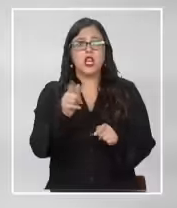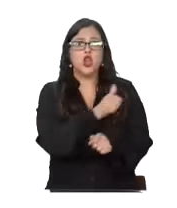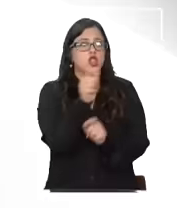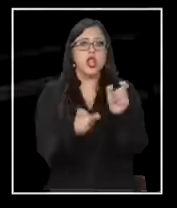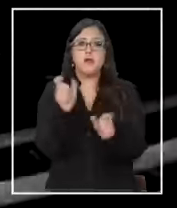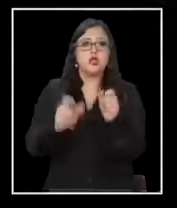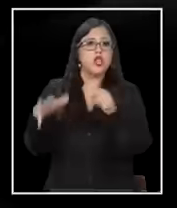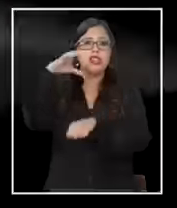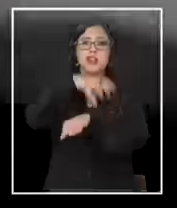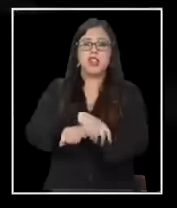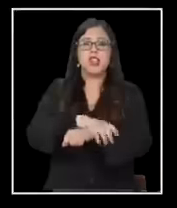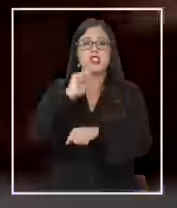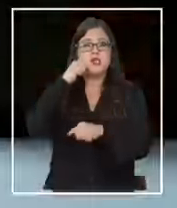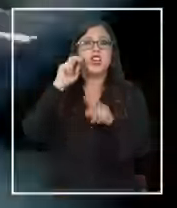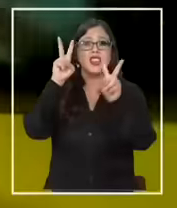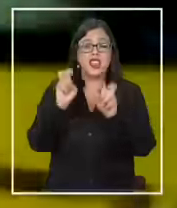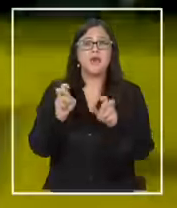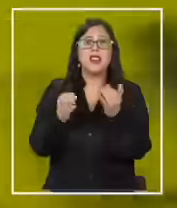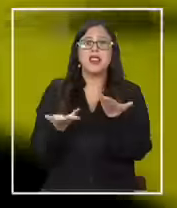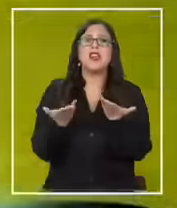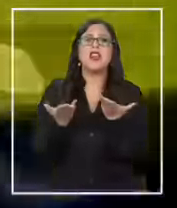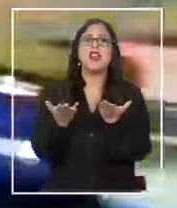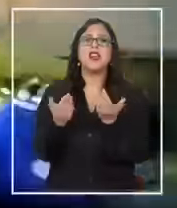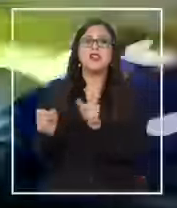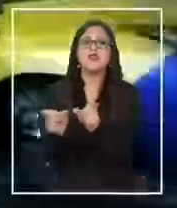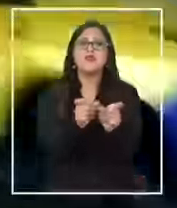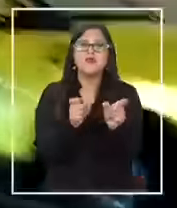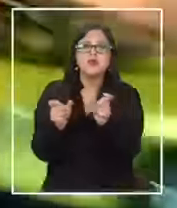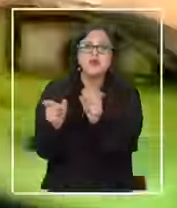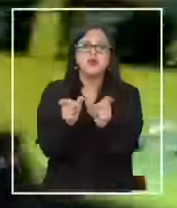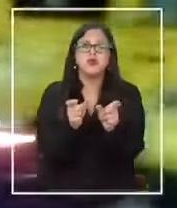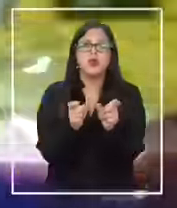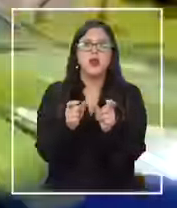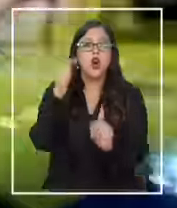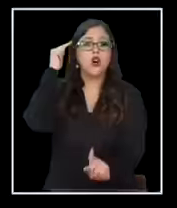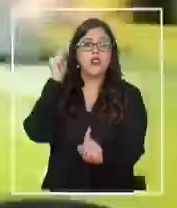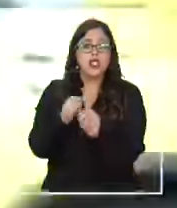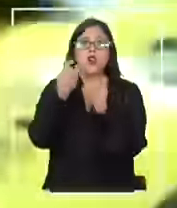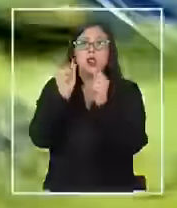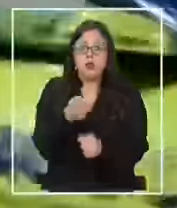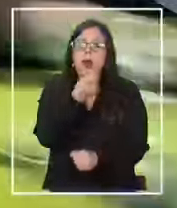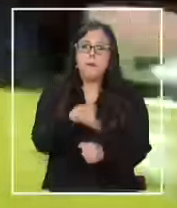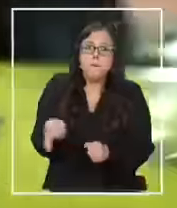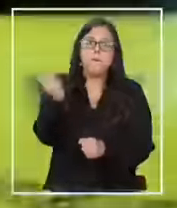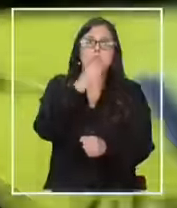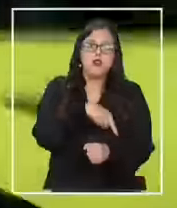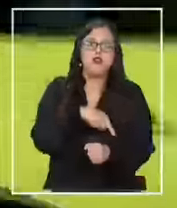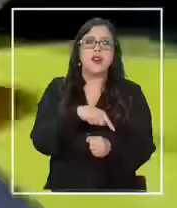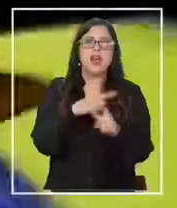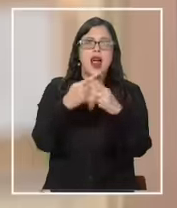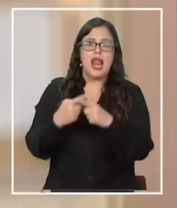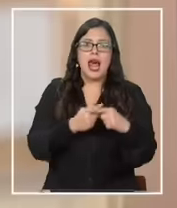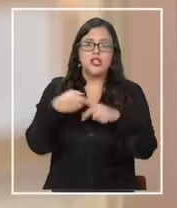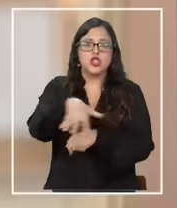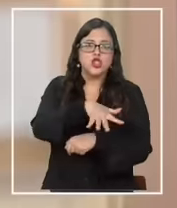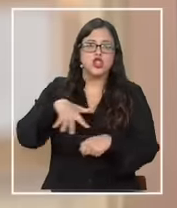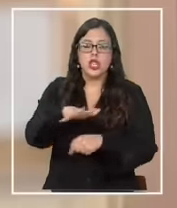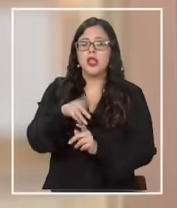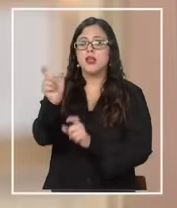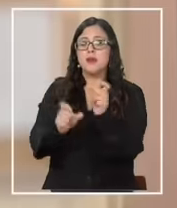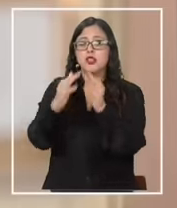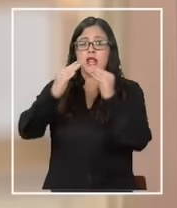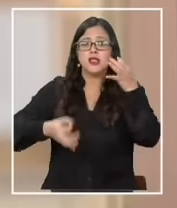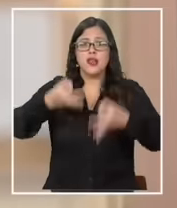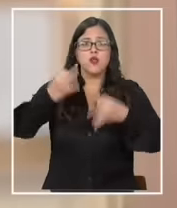de edad detenidos reciben medidas cautelares. El fin siempre es que logren reinsertarse. Los tribunales pueden dictar sanciones